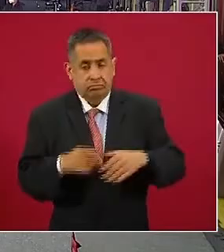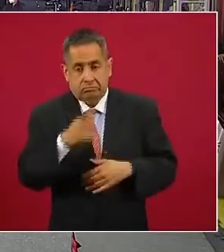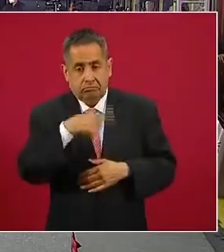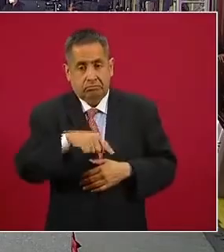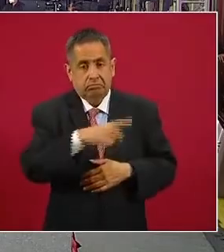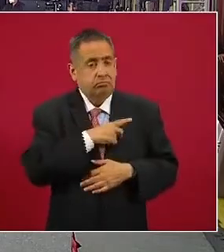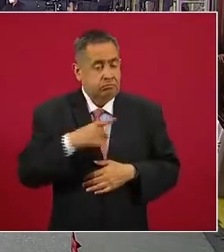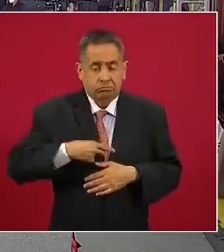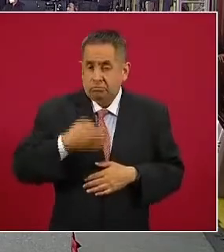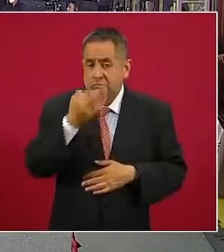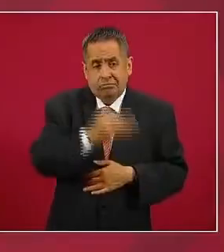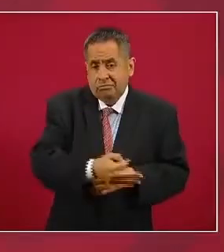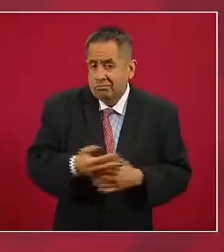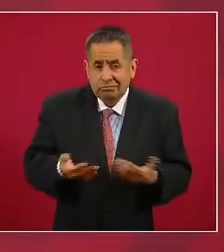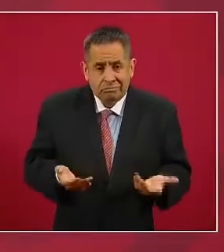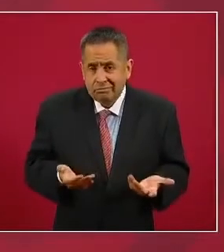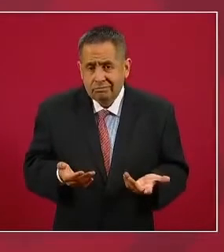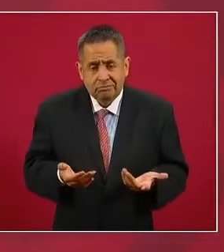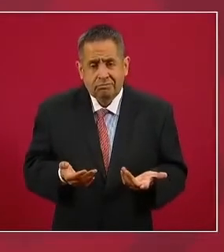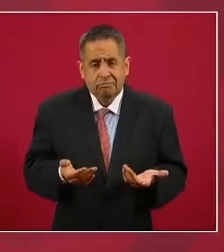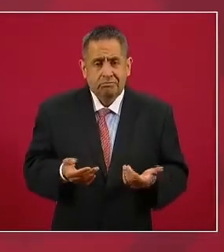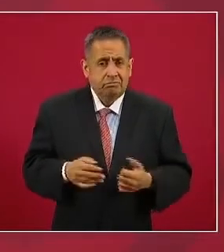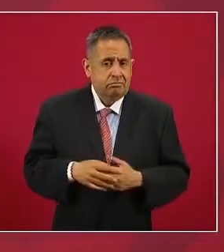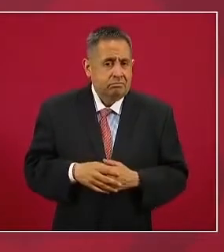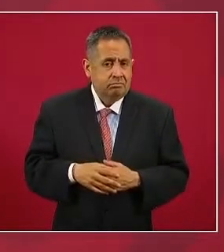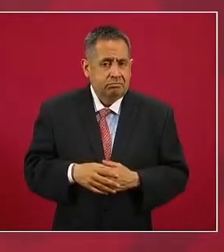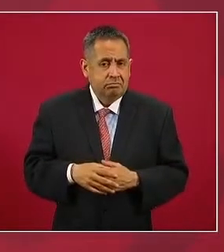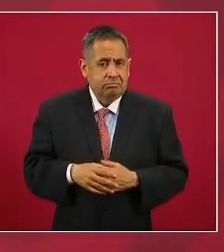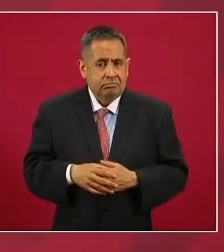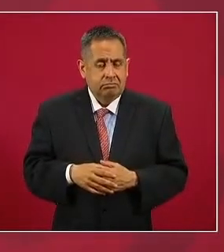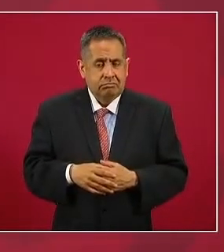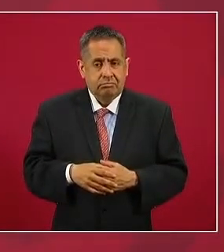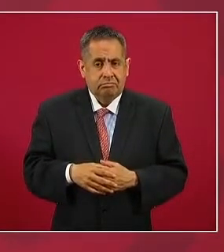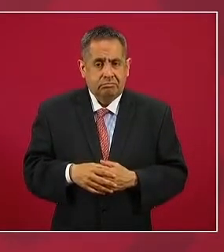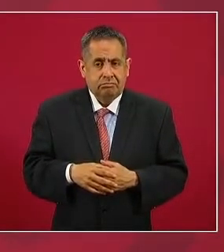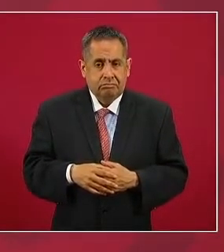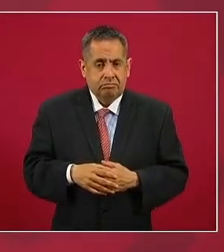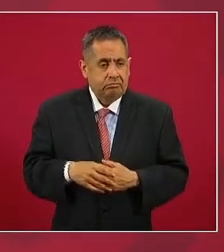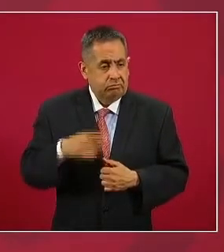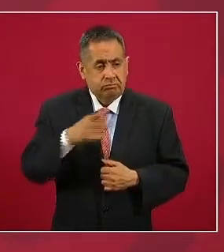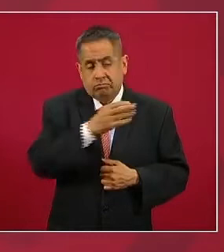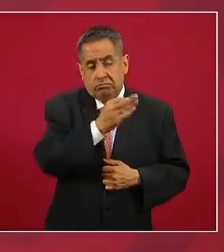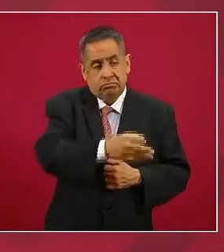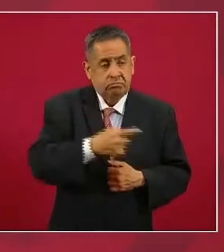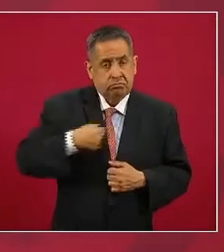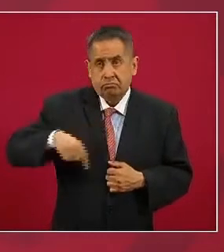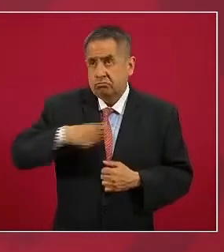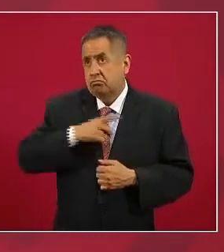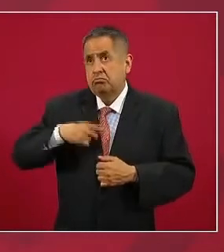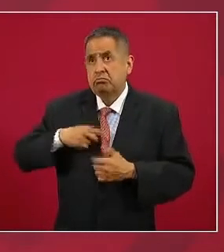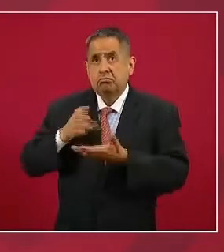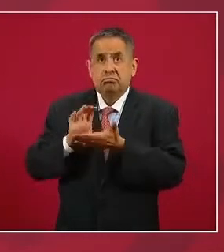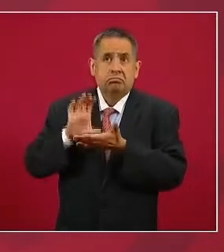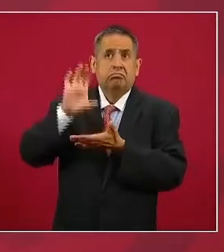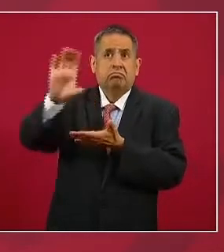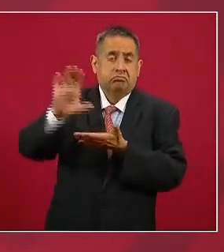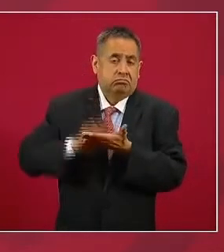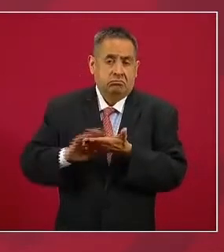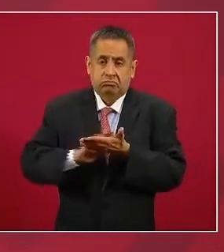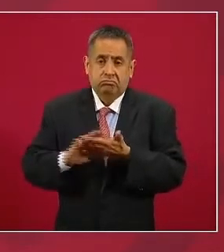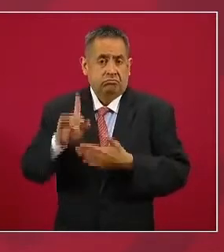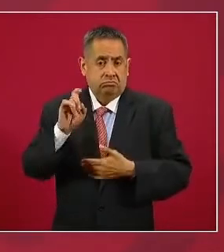aceptar aceptar el compromiso o cumplir el